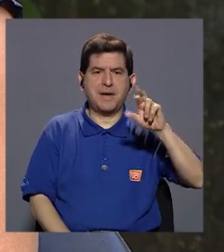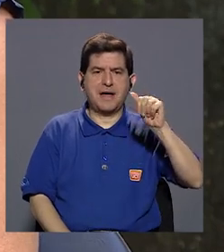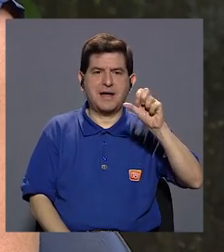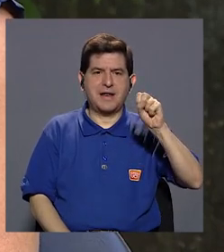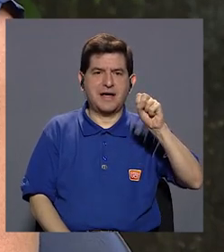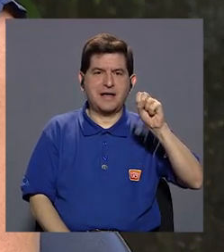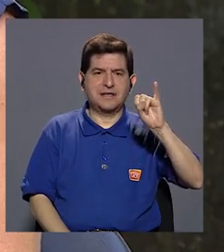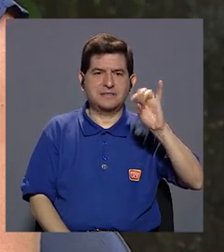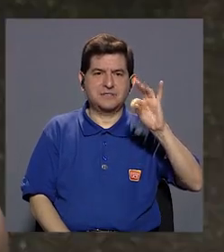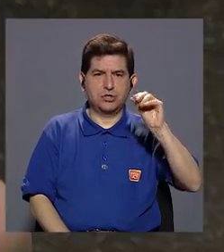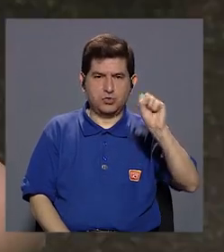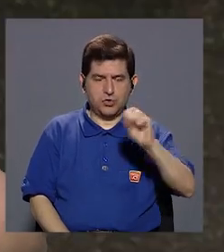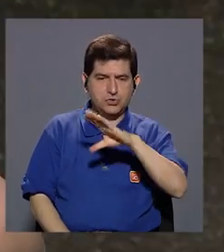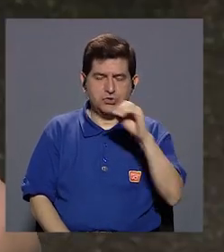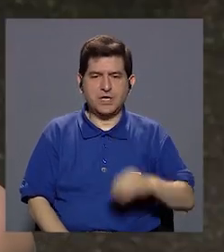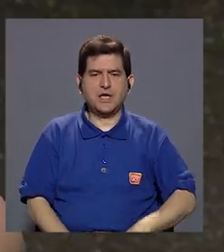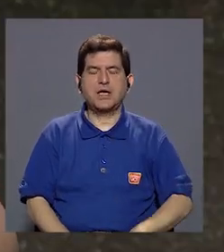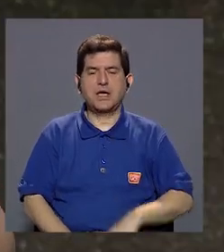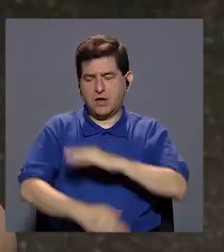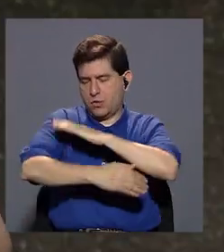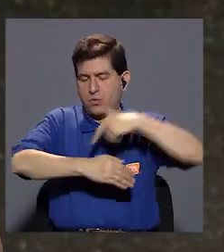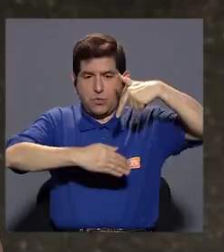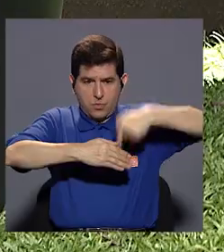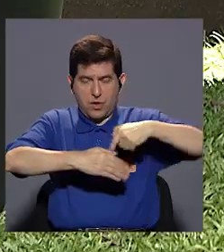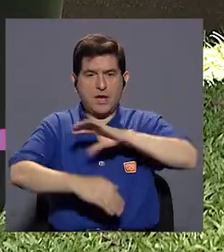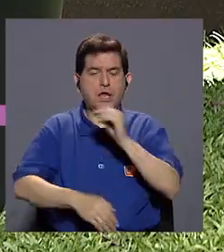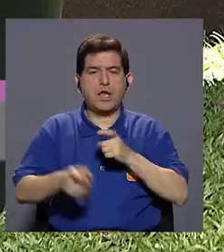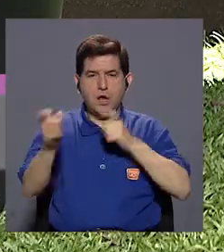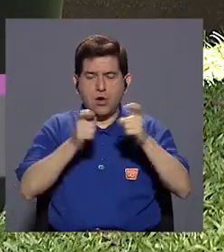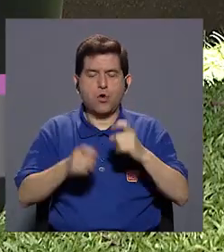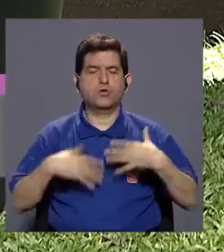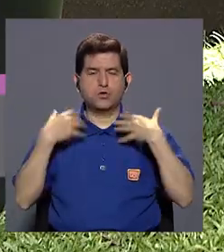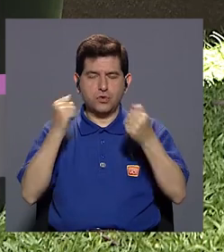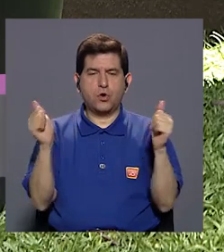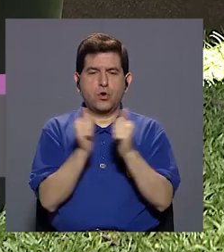vacunas y los controles de salud con el veterinario.